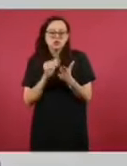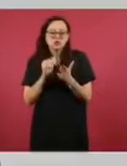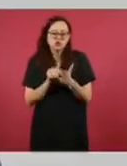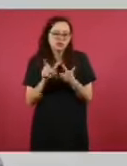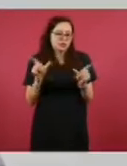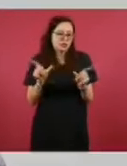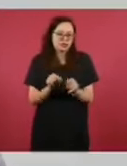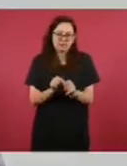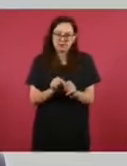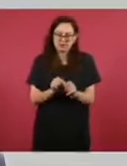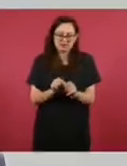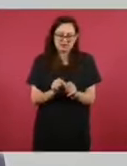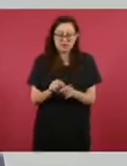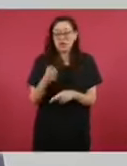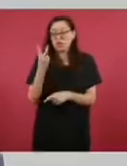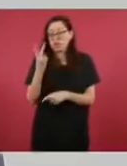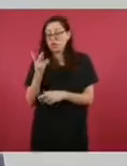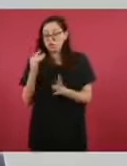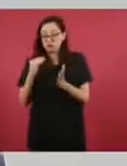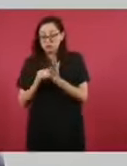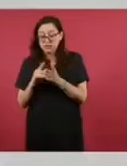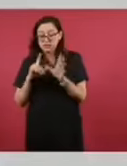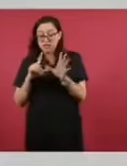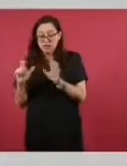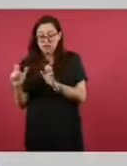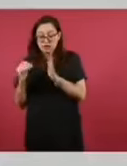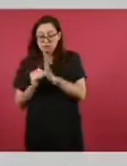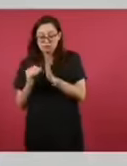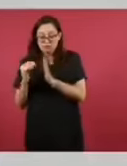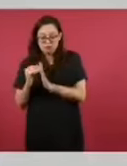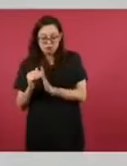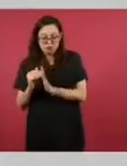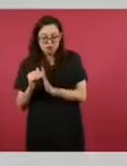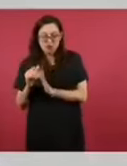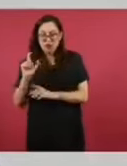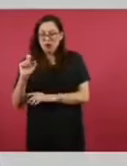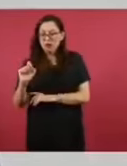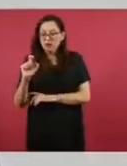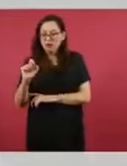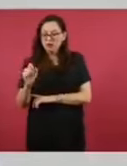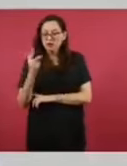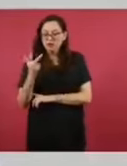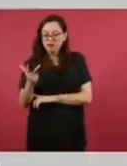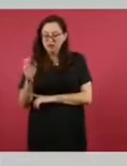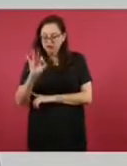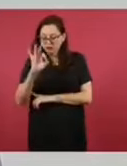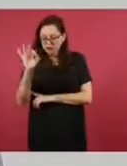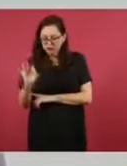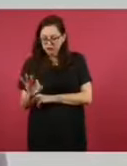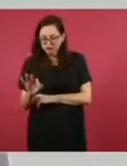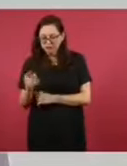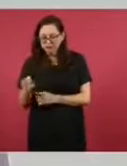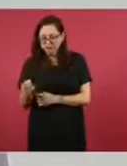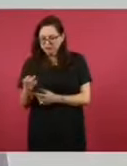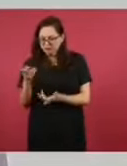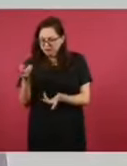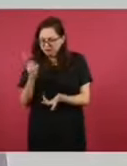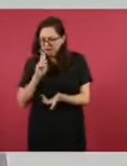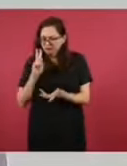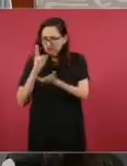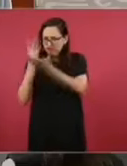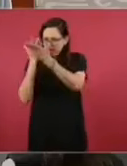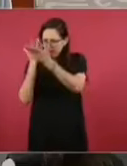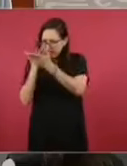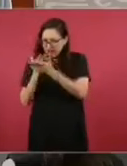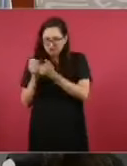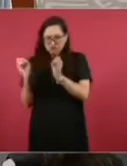Dos mil setecientos millones, el veintiocho por ciento, no fueron aclarados durante el